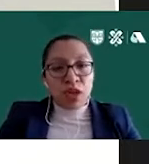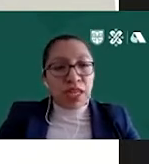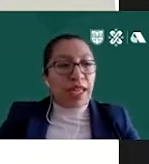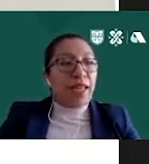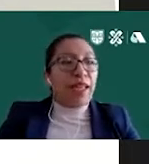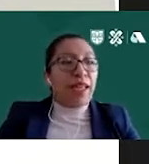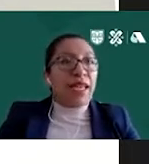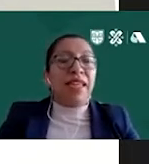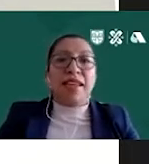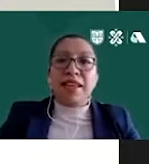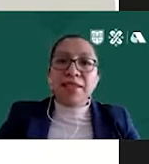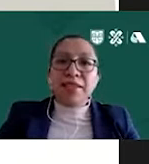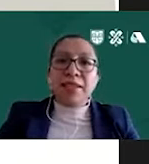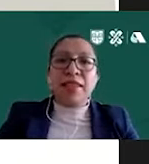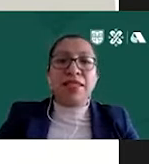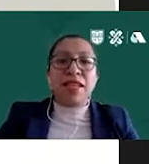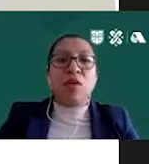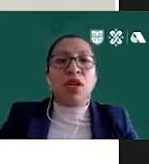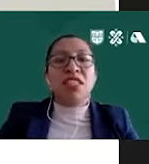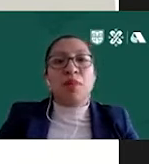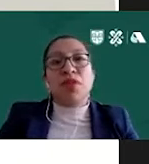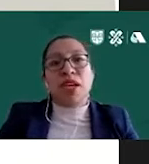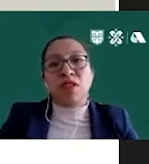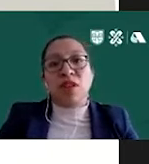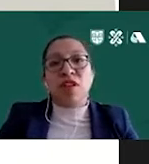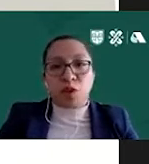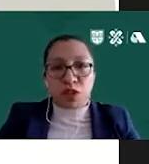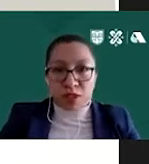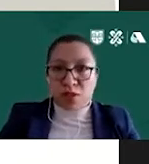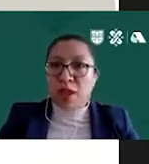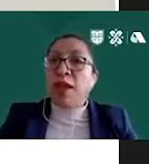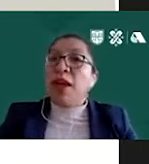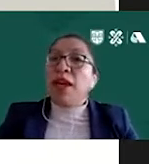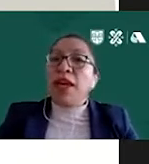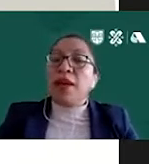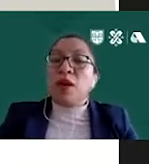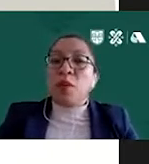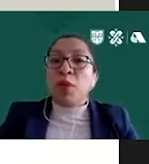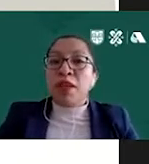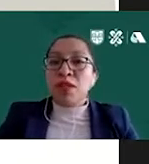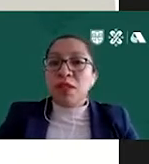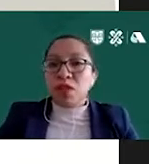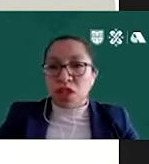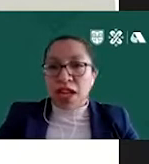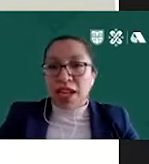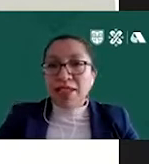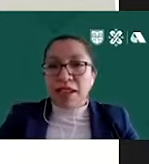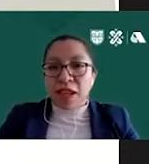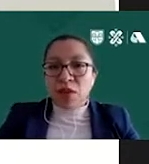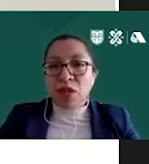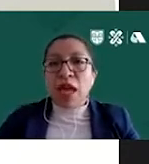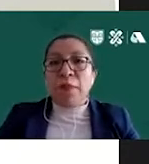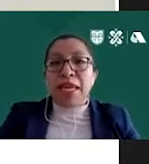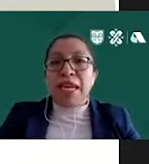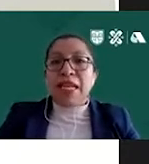mucho el interés de hacer como una simplificación de los procesos. Como objetivos institucionales